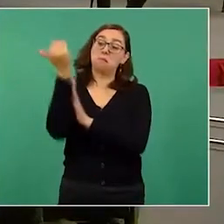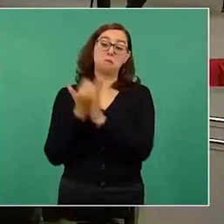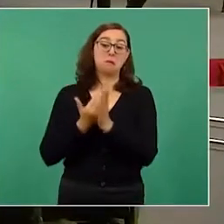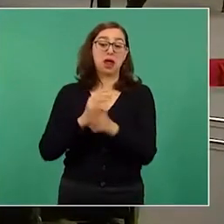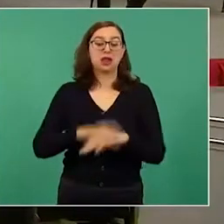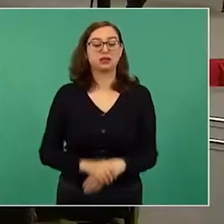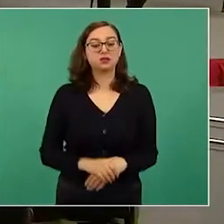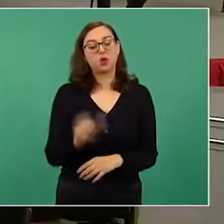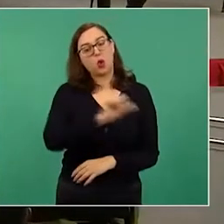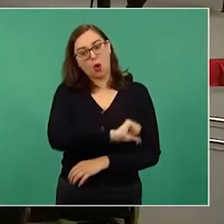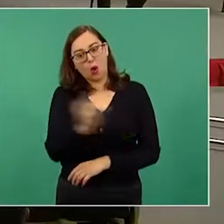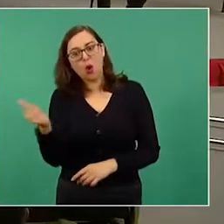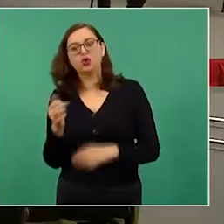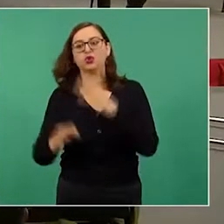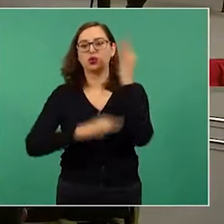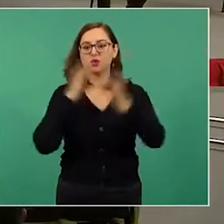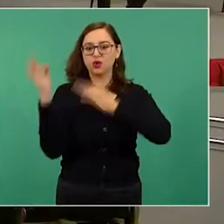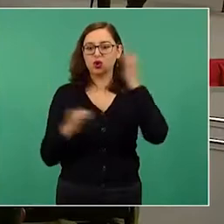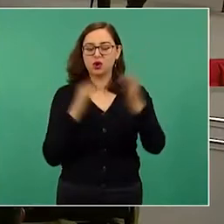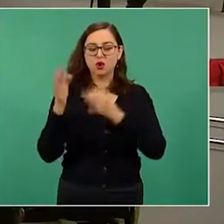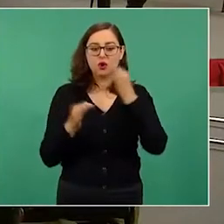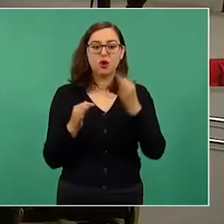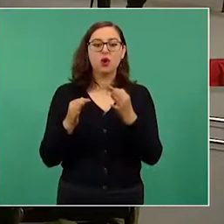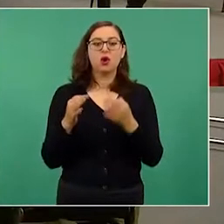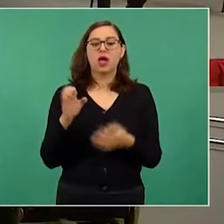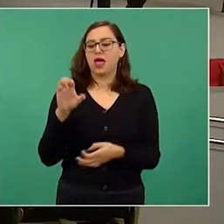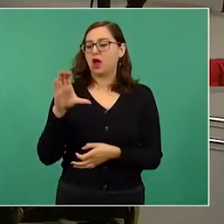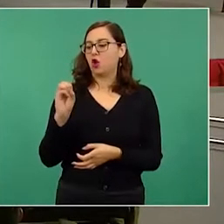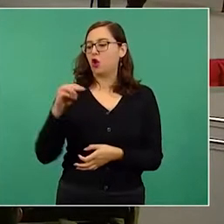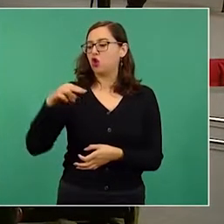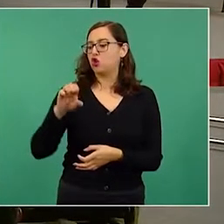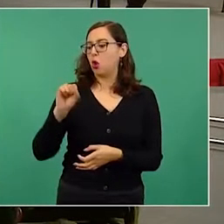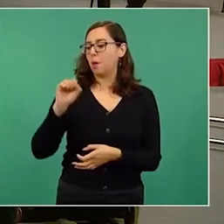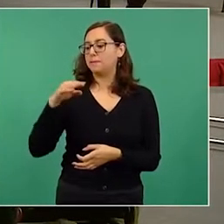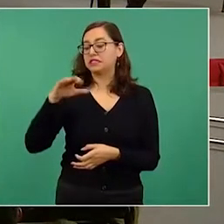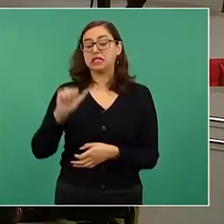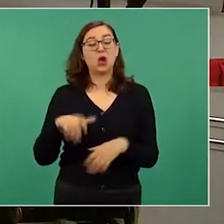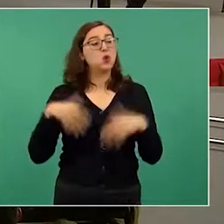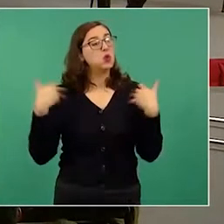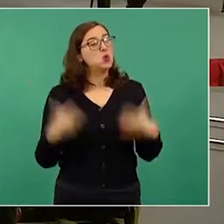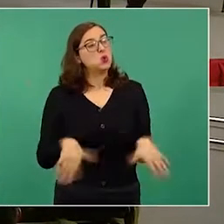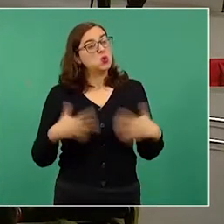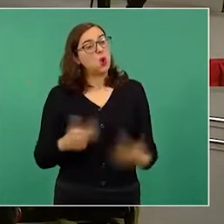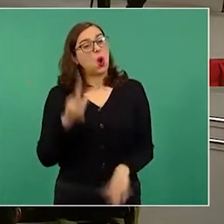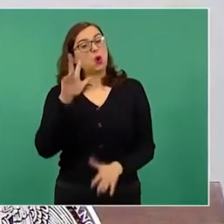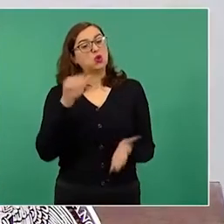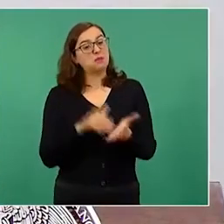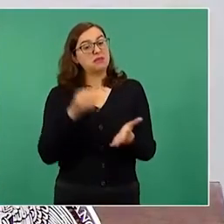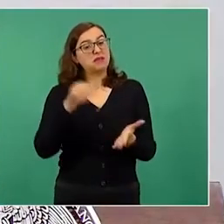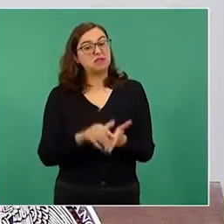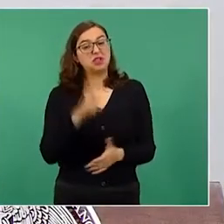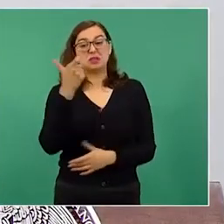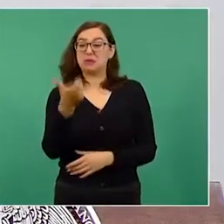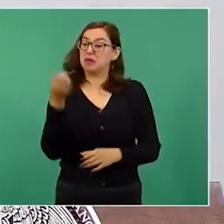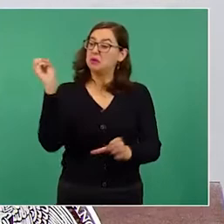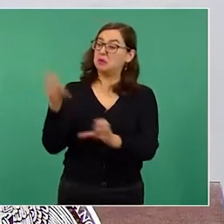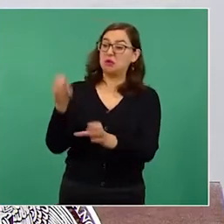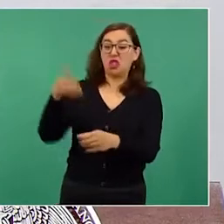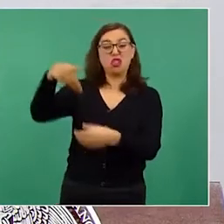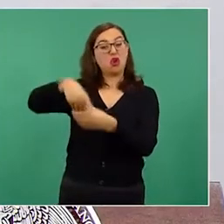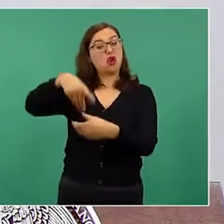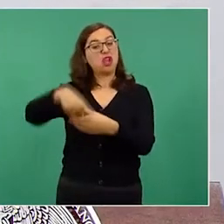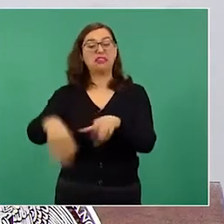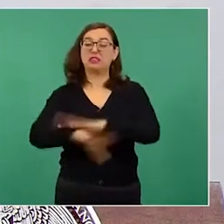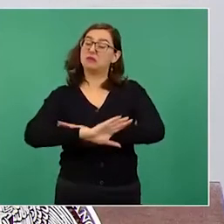O el economista, que advierte que las ONGs dejarán de recibir ocho mil millones de pesos. El Universal dice que